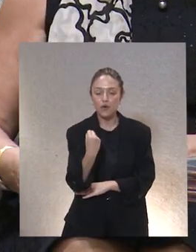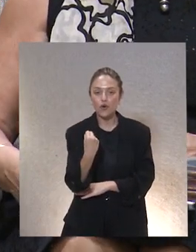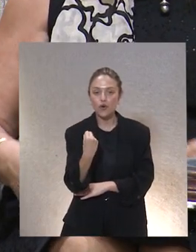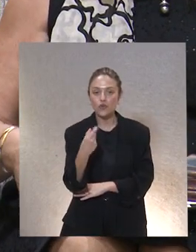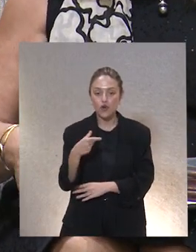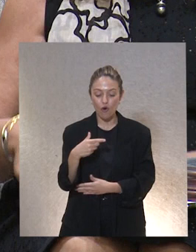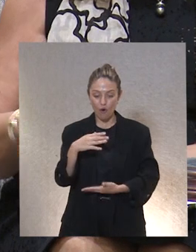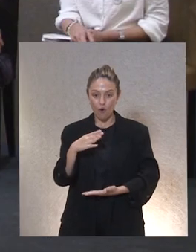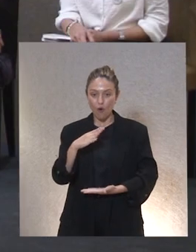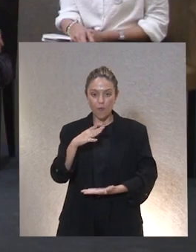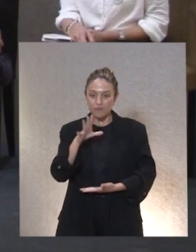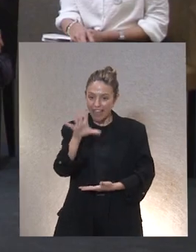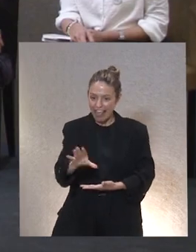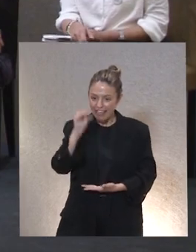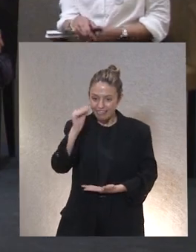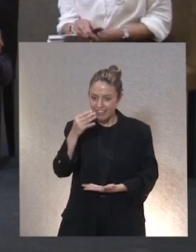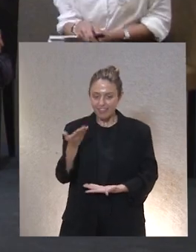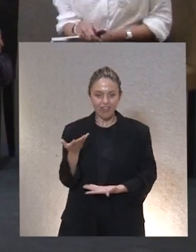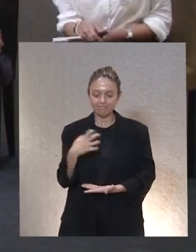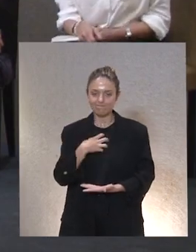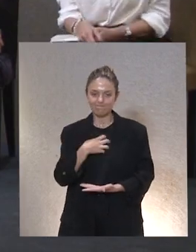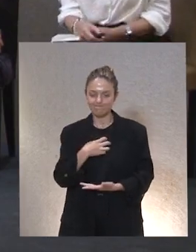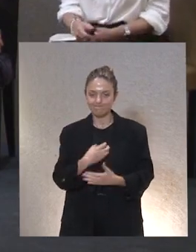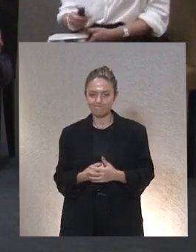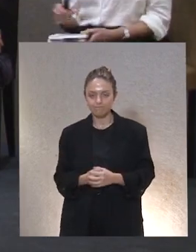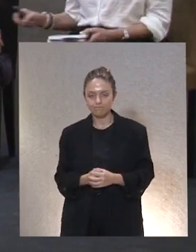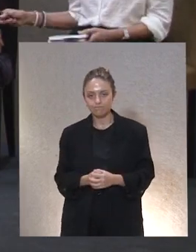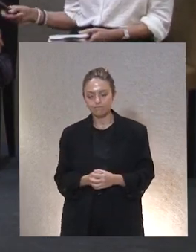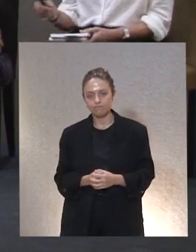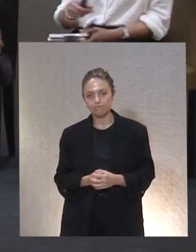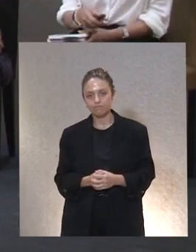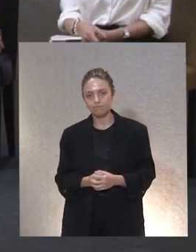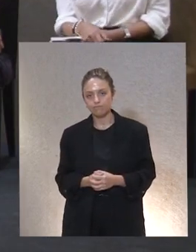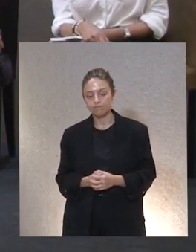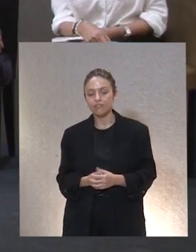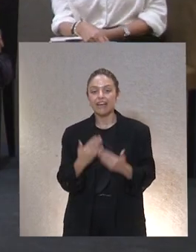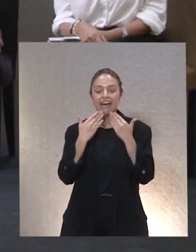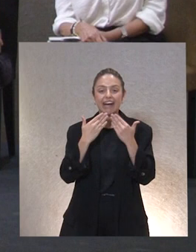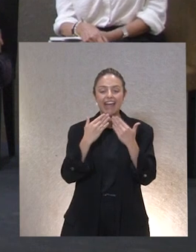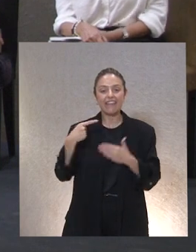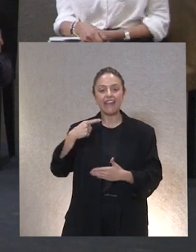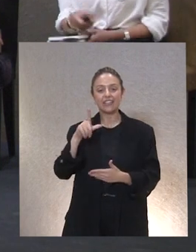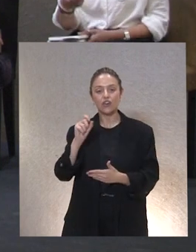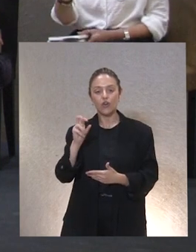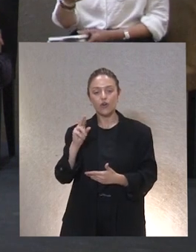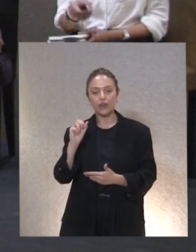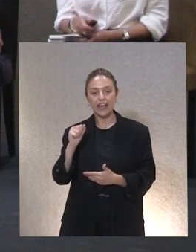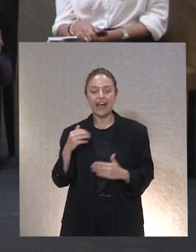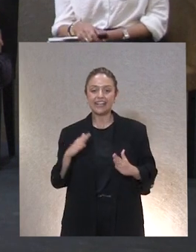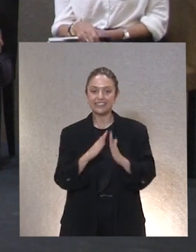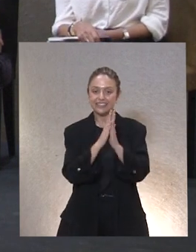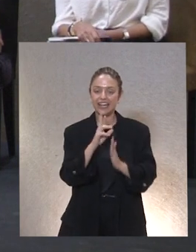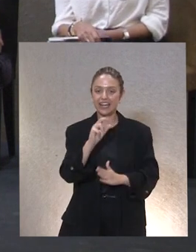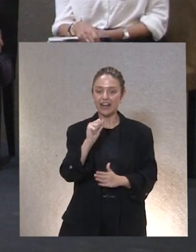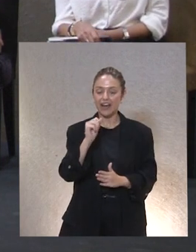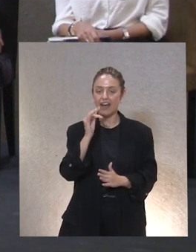capaces de comprender Gracias Bueno gracias a Gloria y gracias a San Rafael porque su vídeo